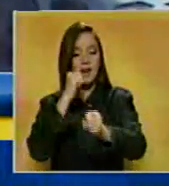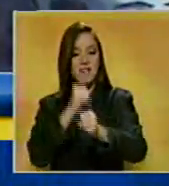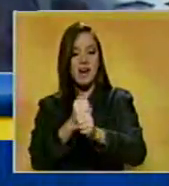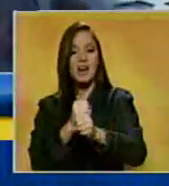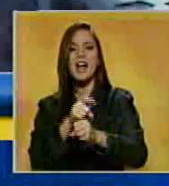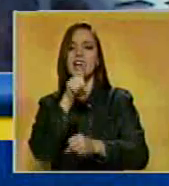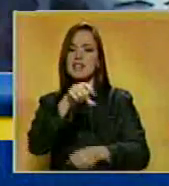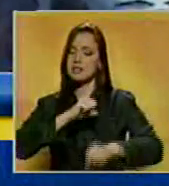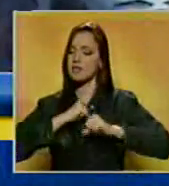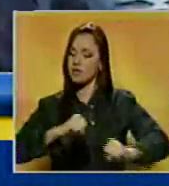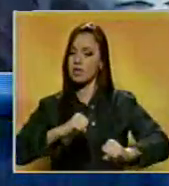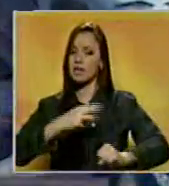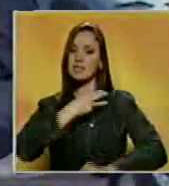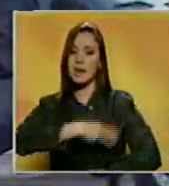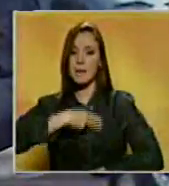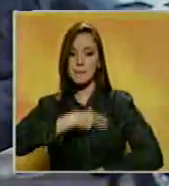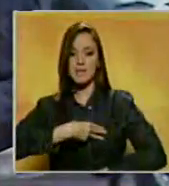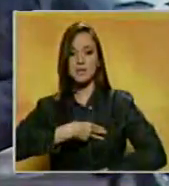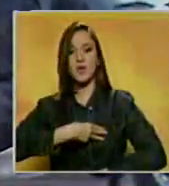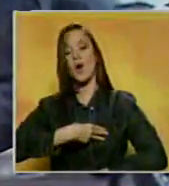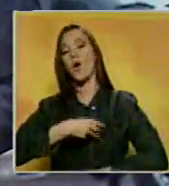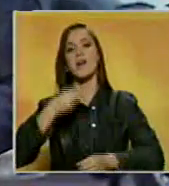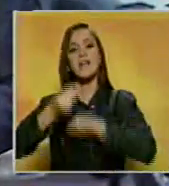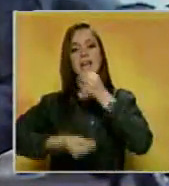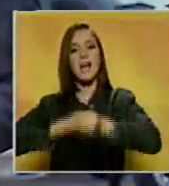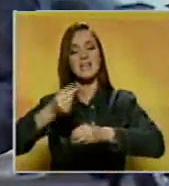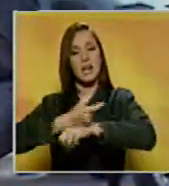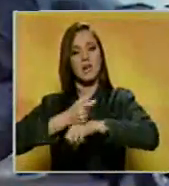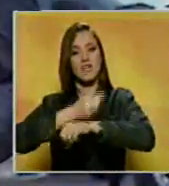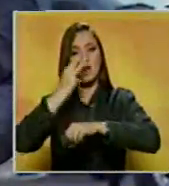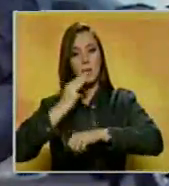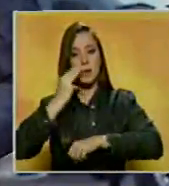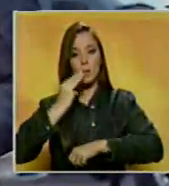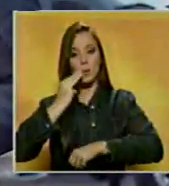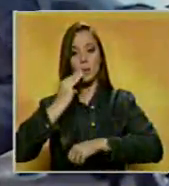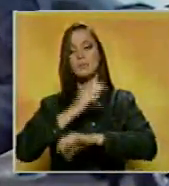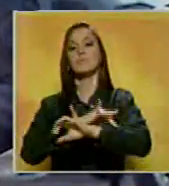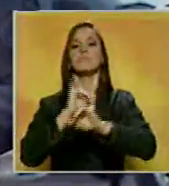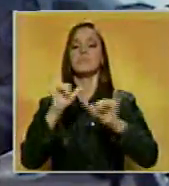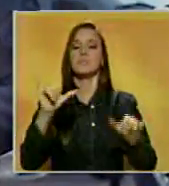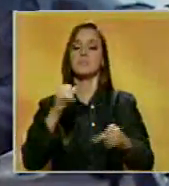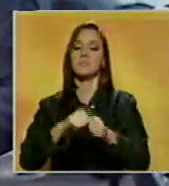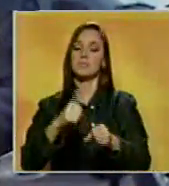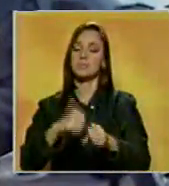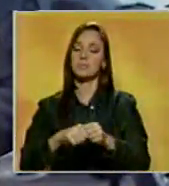misiones y los planes de crecimiento que lleva a cabo el Ejecutivo Nacional. En Maracaibo, José Leonardo Nava, Noticiero, Benevisión.